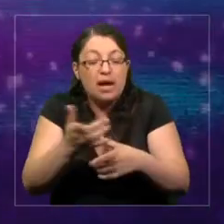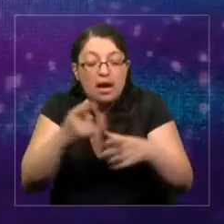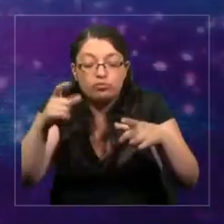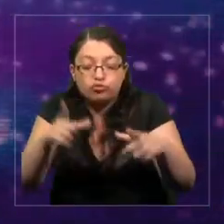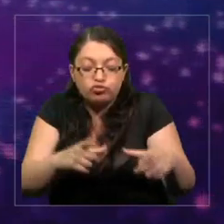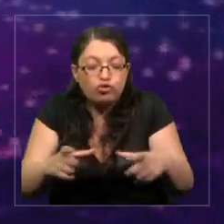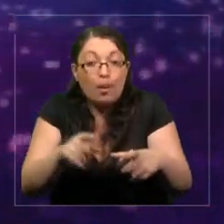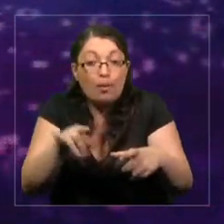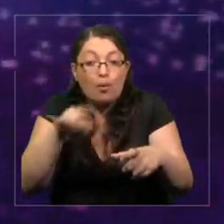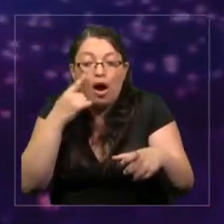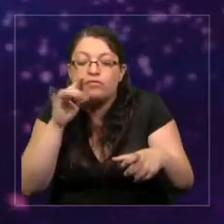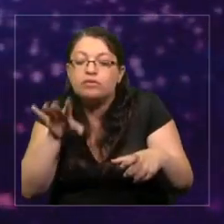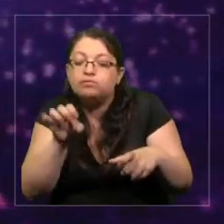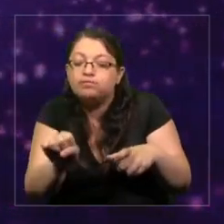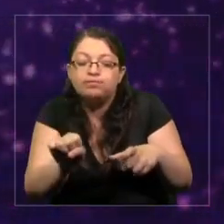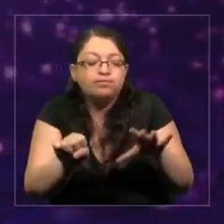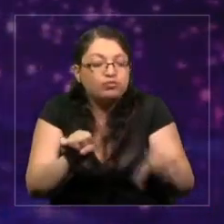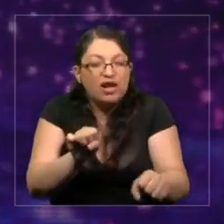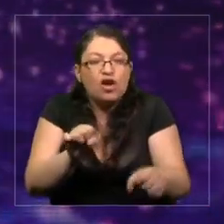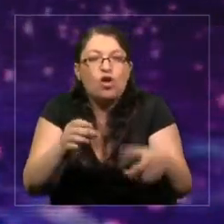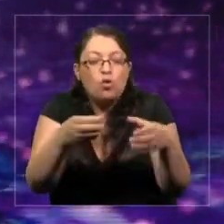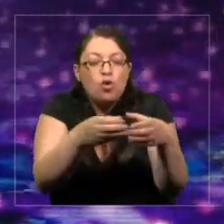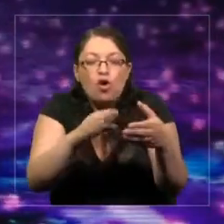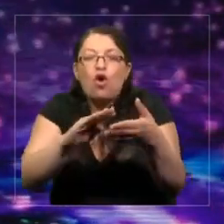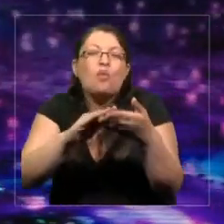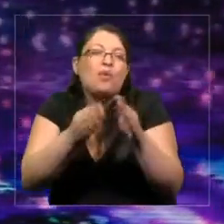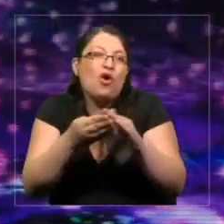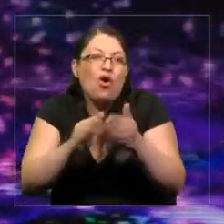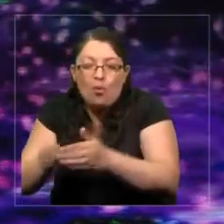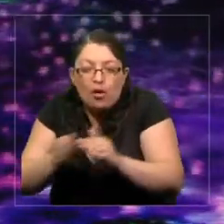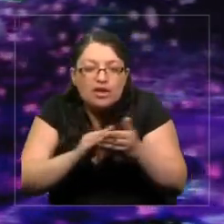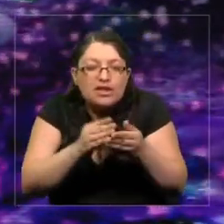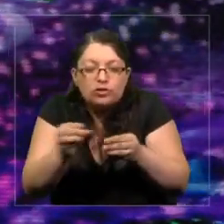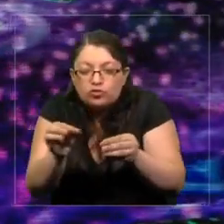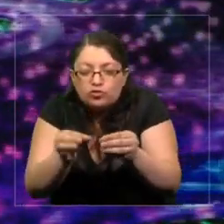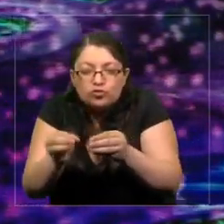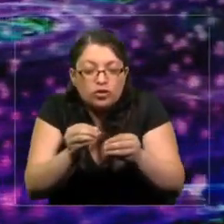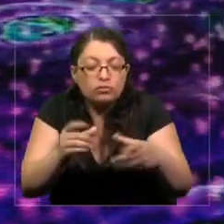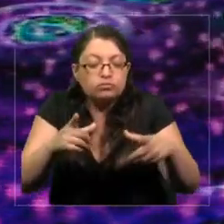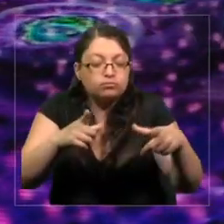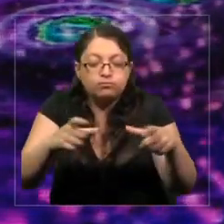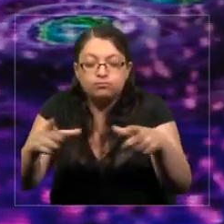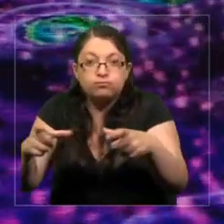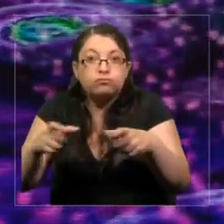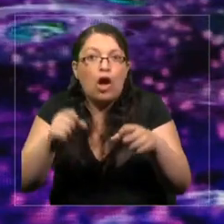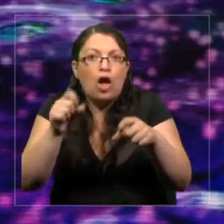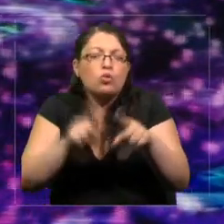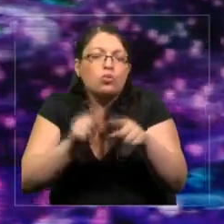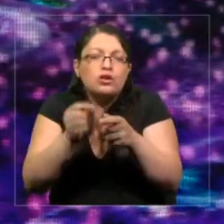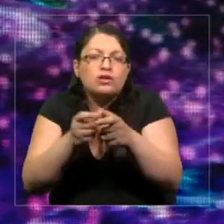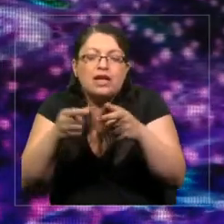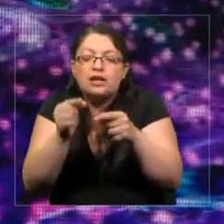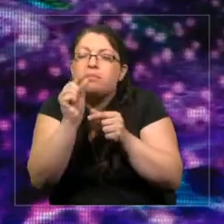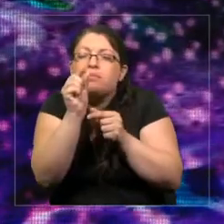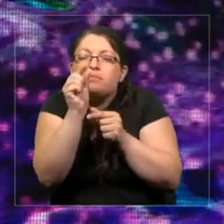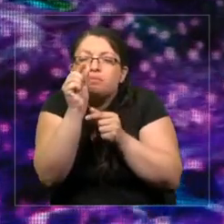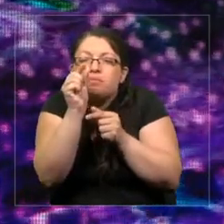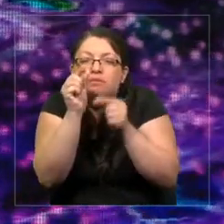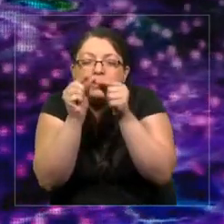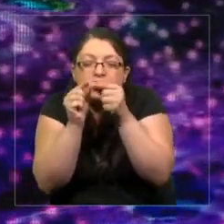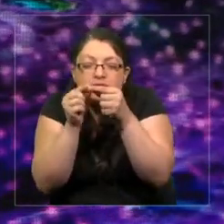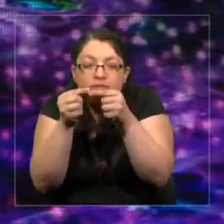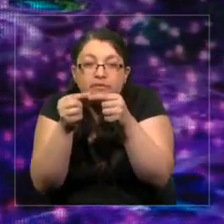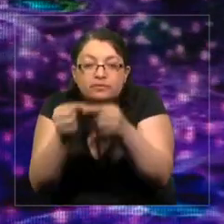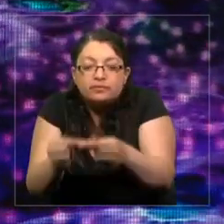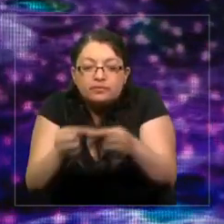que son colonias muy frágiles de protistos. Son bastante grandes, pueden ser de algunos milímetros. Y utilizando esta estragia